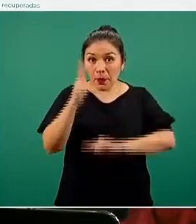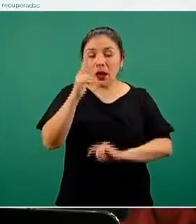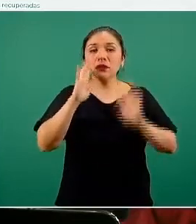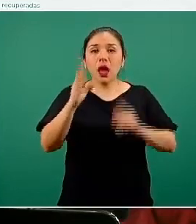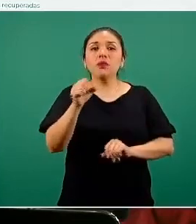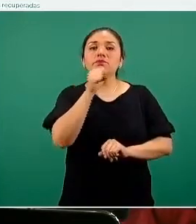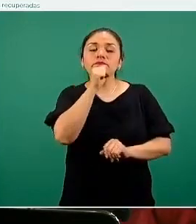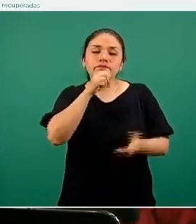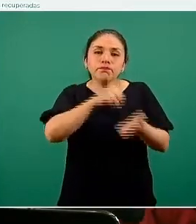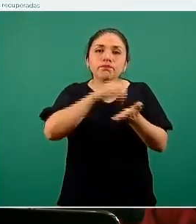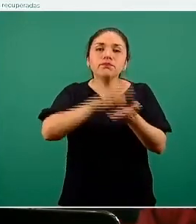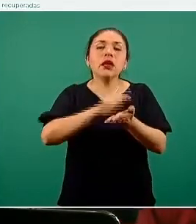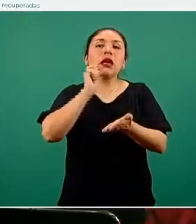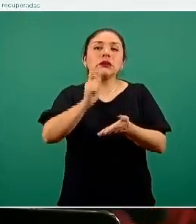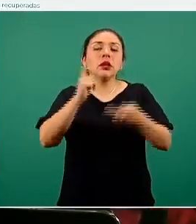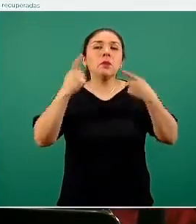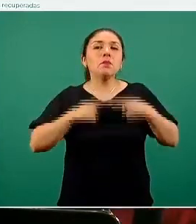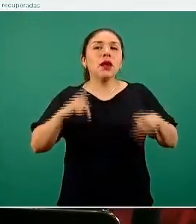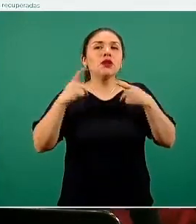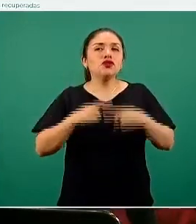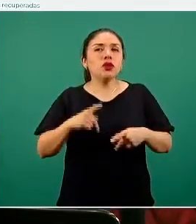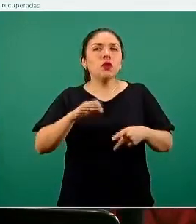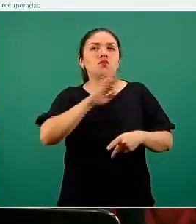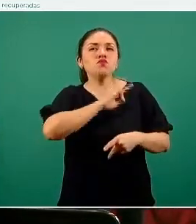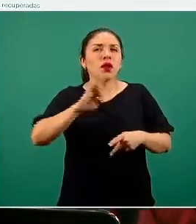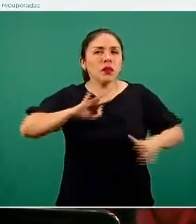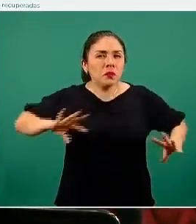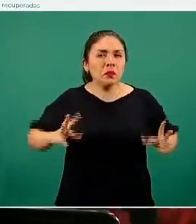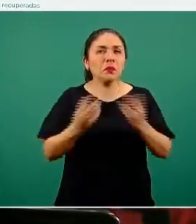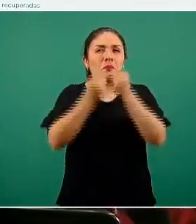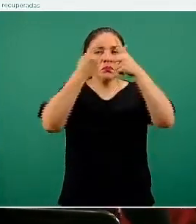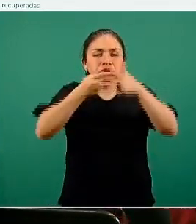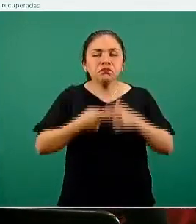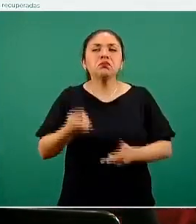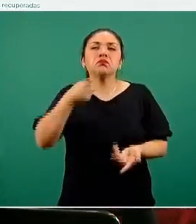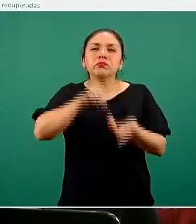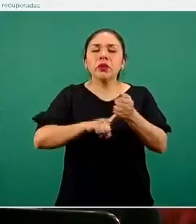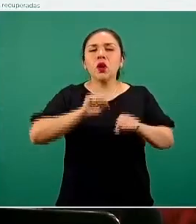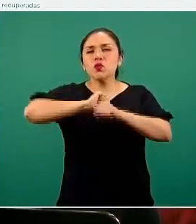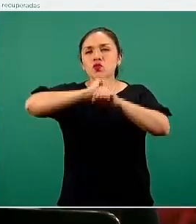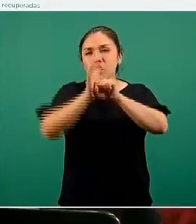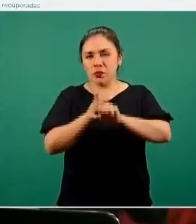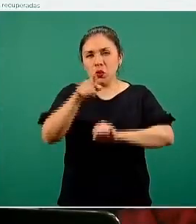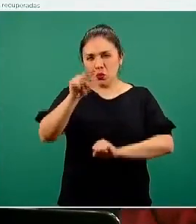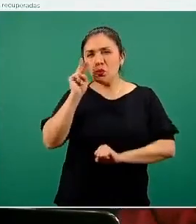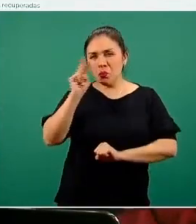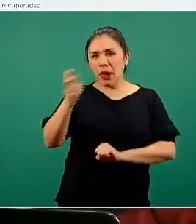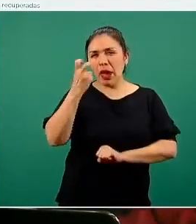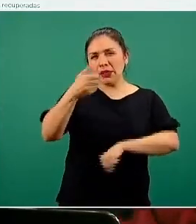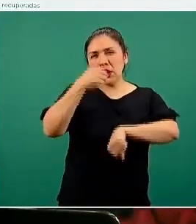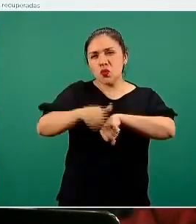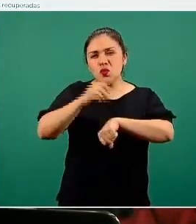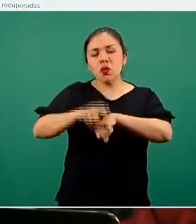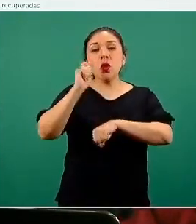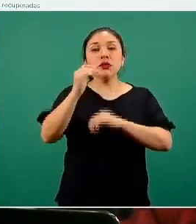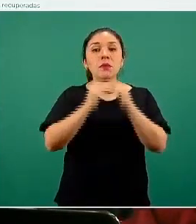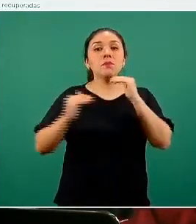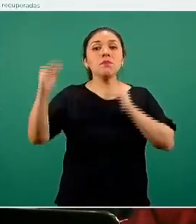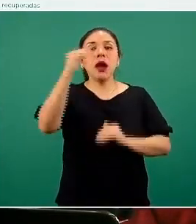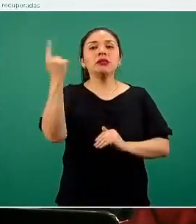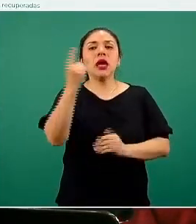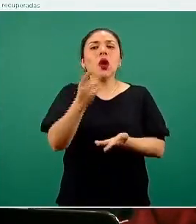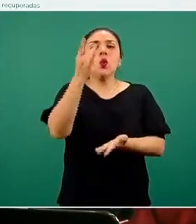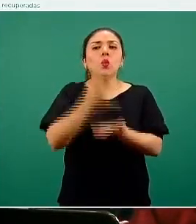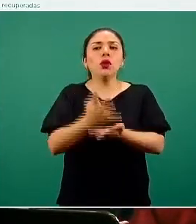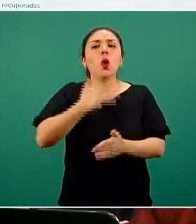clasifican como casos estimados de COVID-19. Como ustedes pueden ver, este número es mayor al que solamente